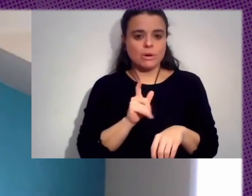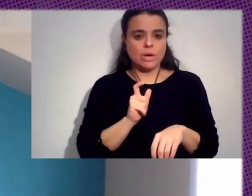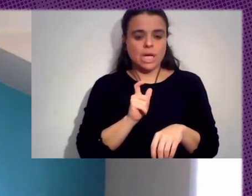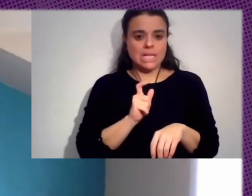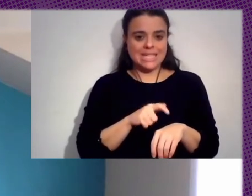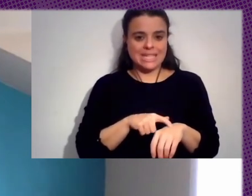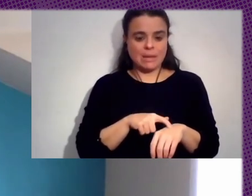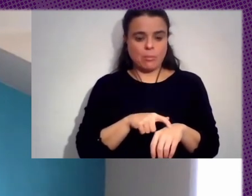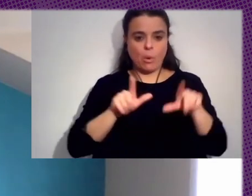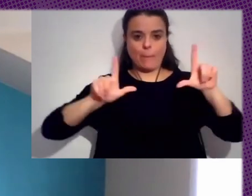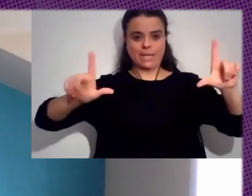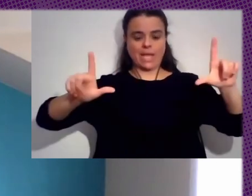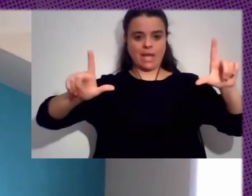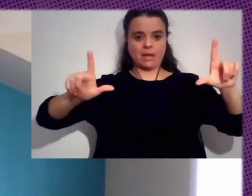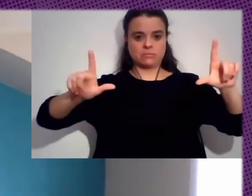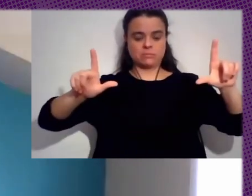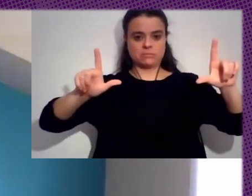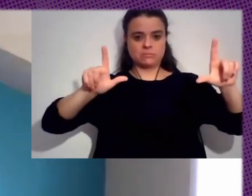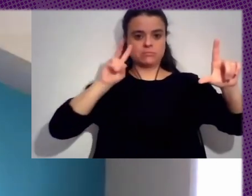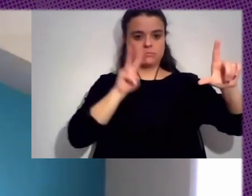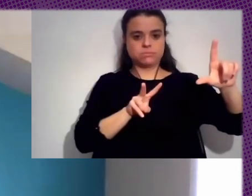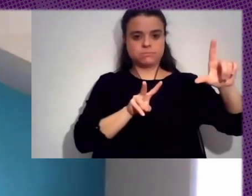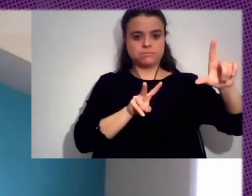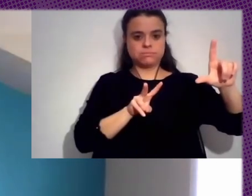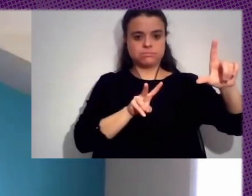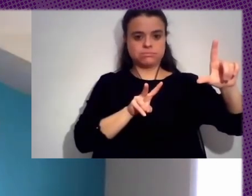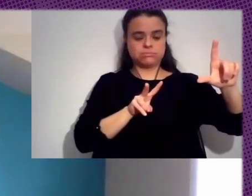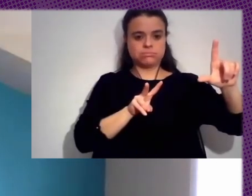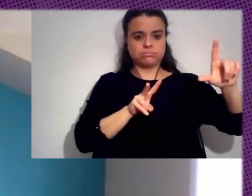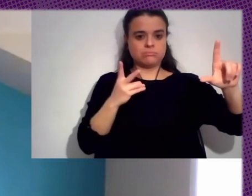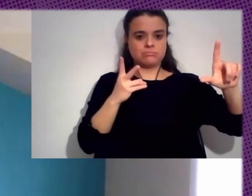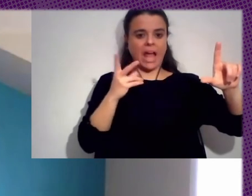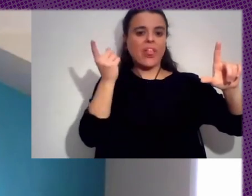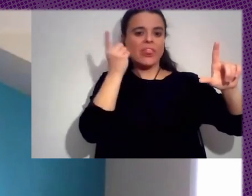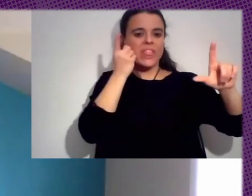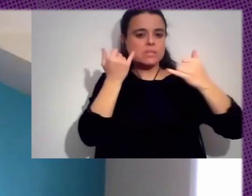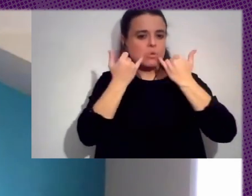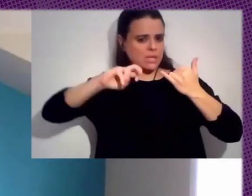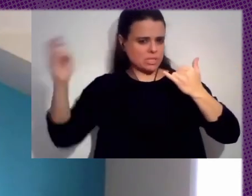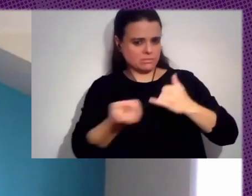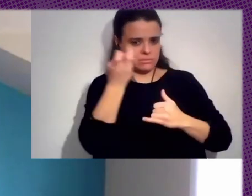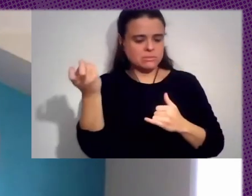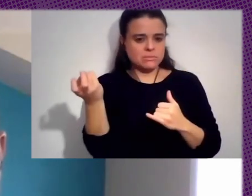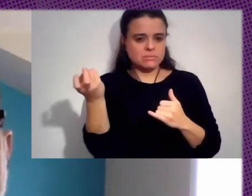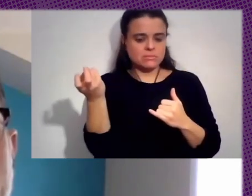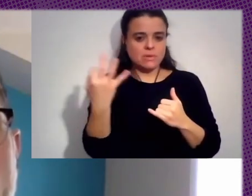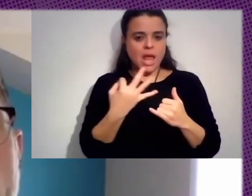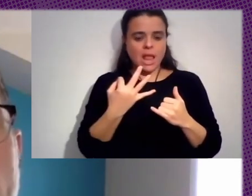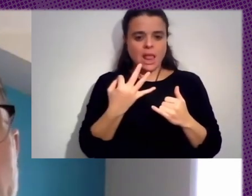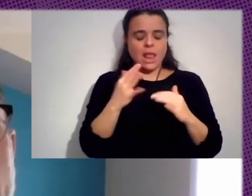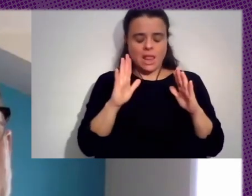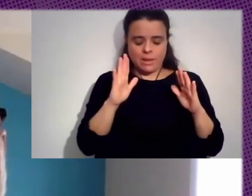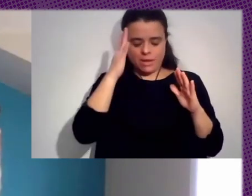De Las Pantallas Enfrente De Los Dispositivos Hay Que Pensar También Cómo Podemos Descolonizar